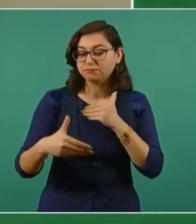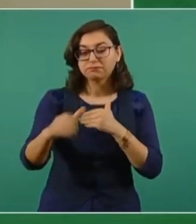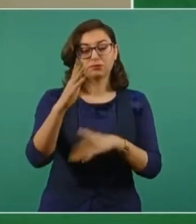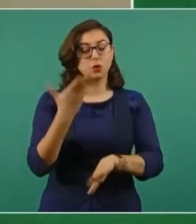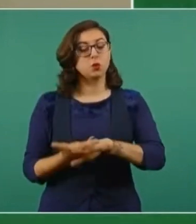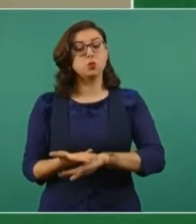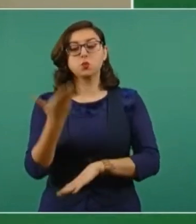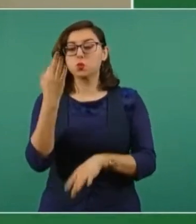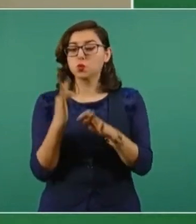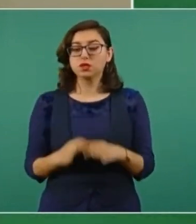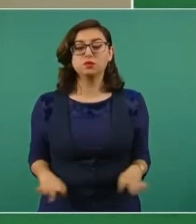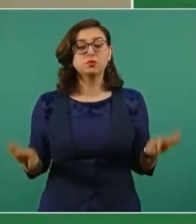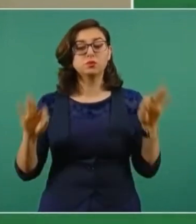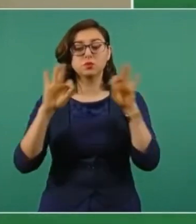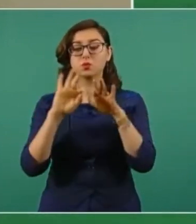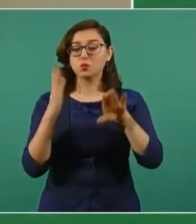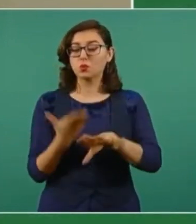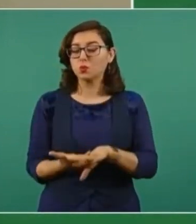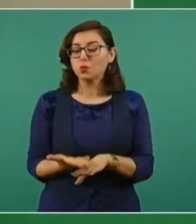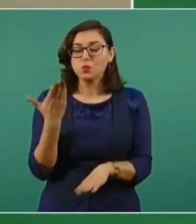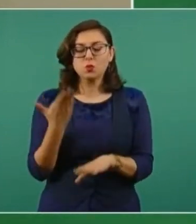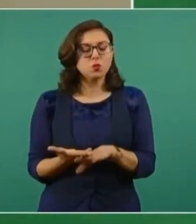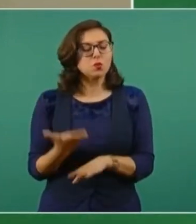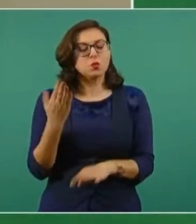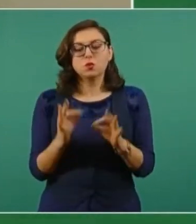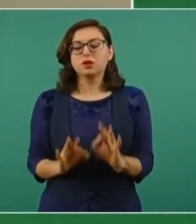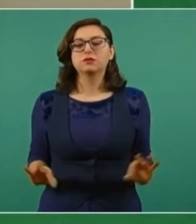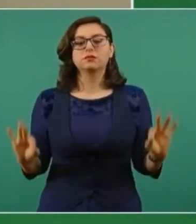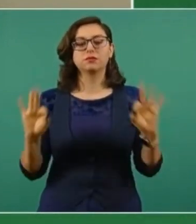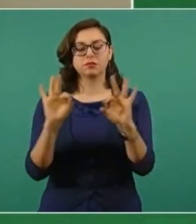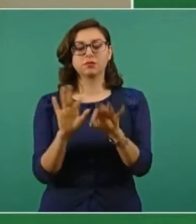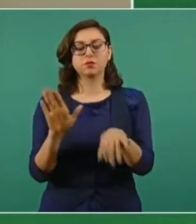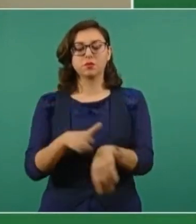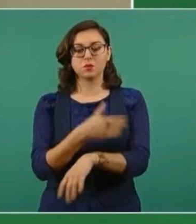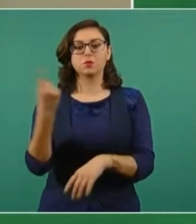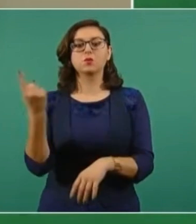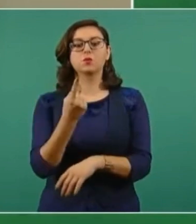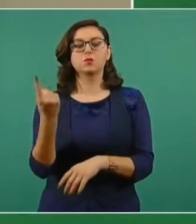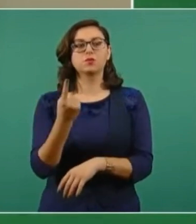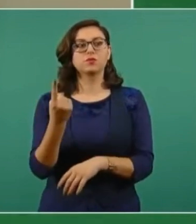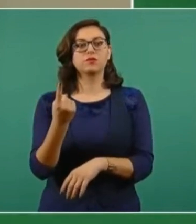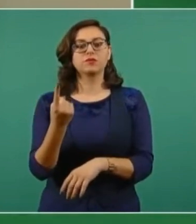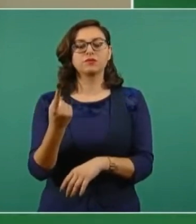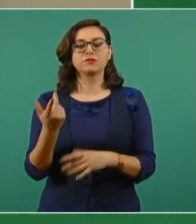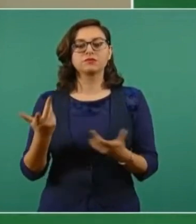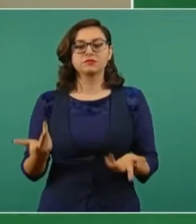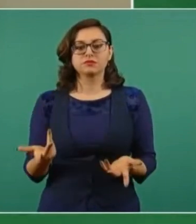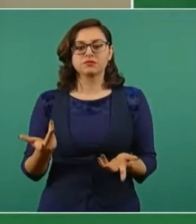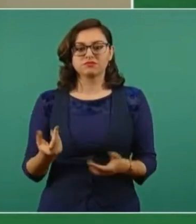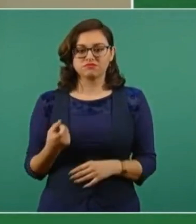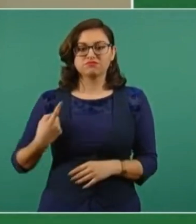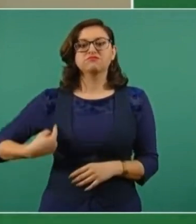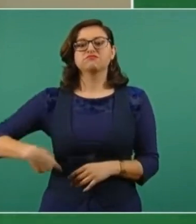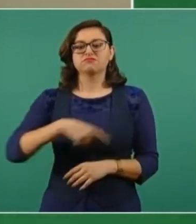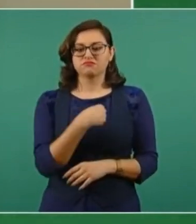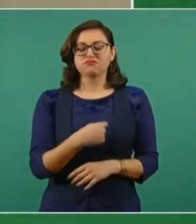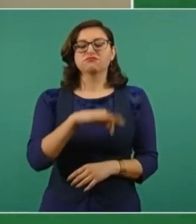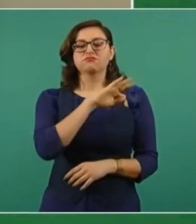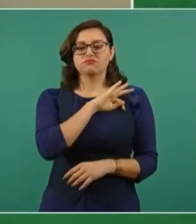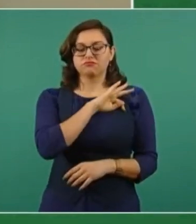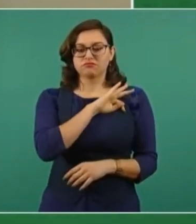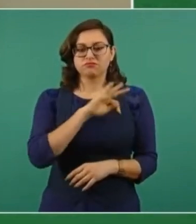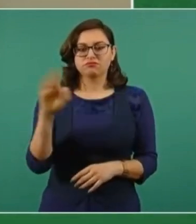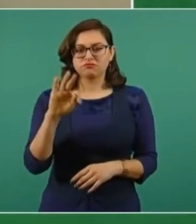importantísimo, que de verdad nosotros debemos poner en valor y darle la dimensión